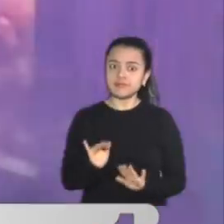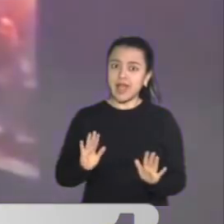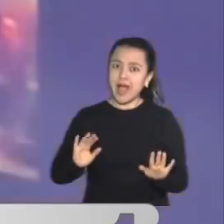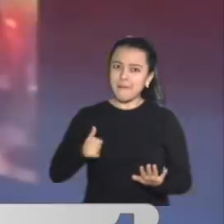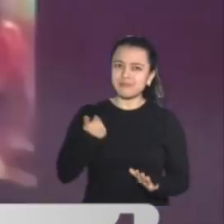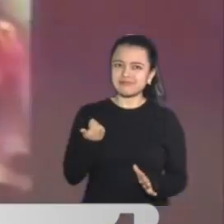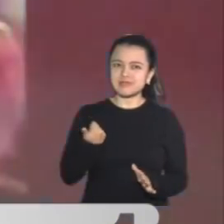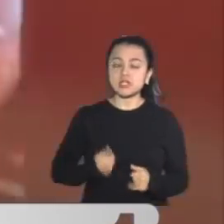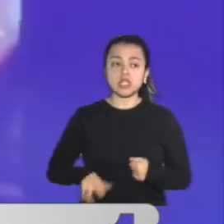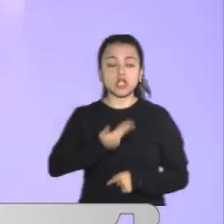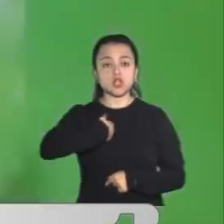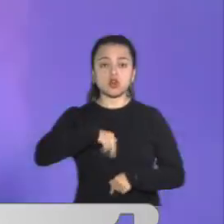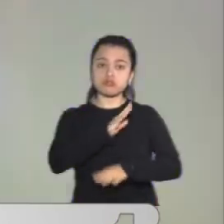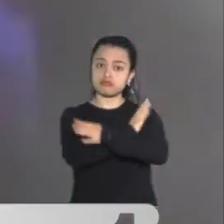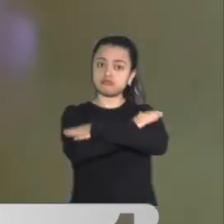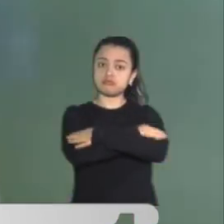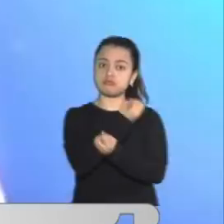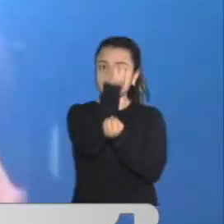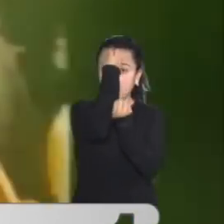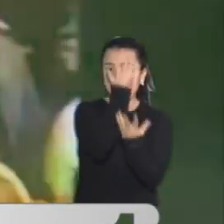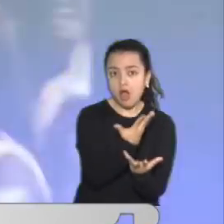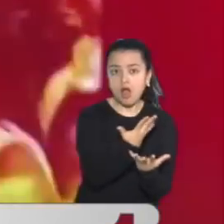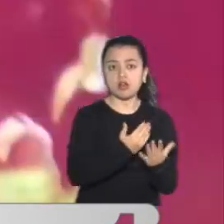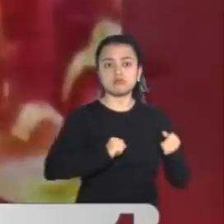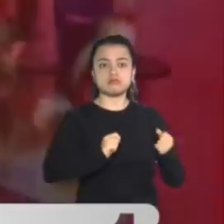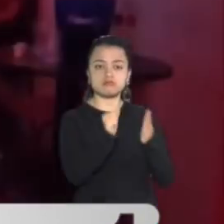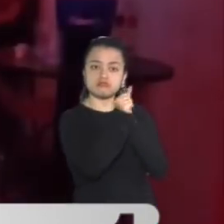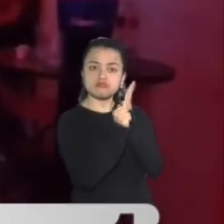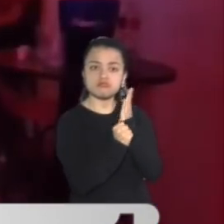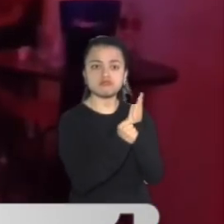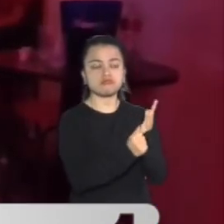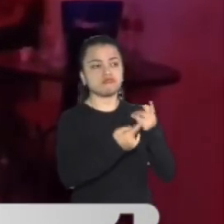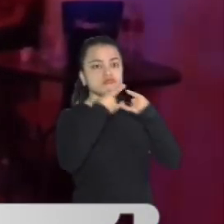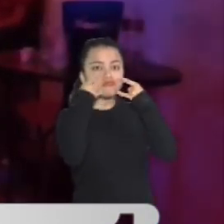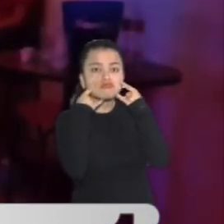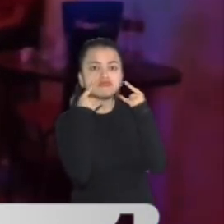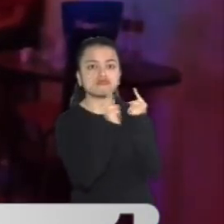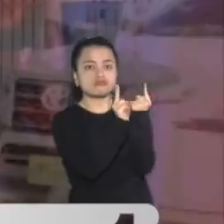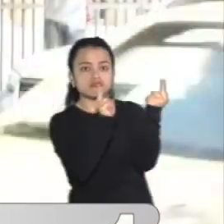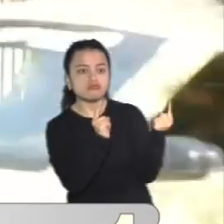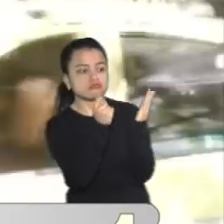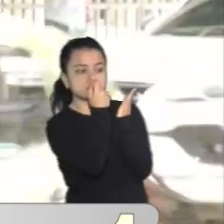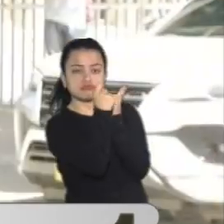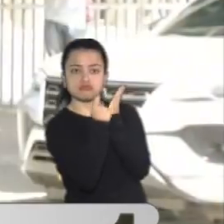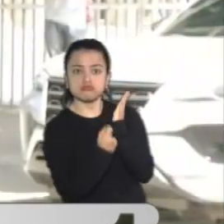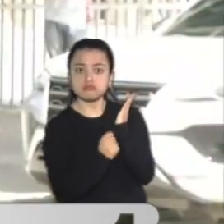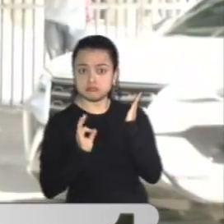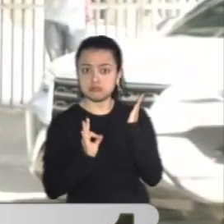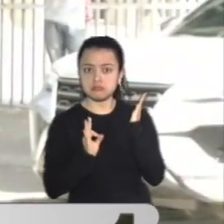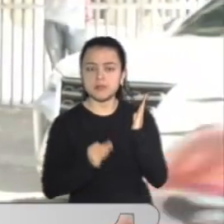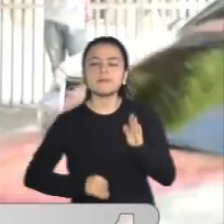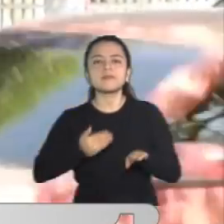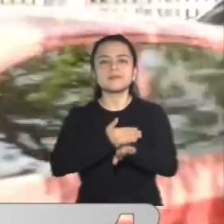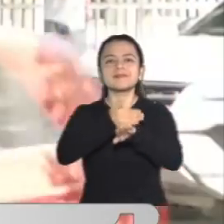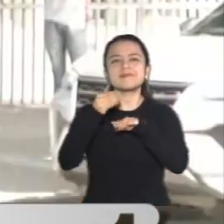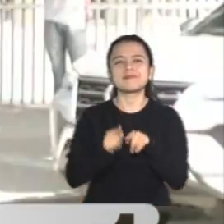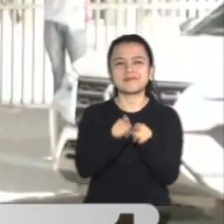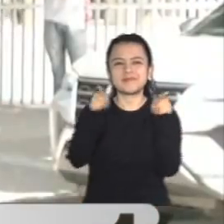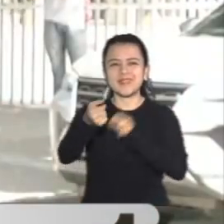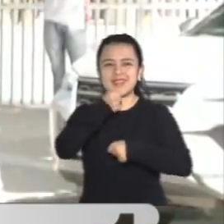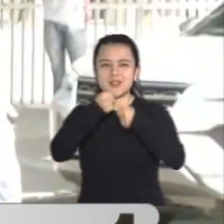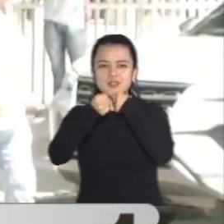bioseguridad y preservación de las normas establecidas durante la pandemia. Más adelante tendremos otros detalles de estas